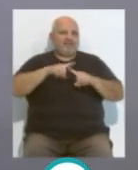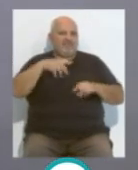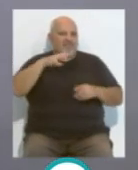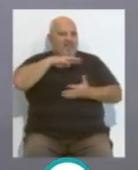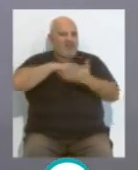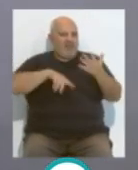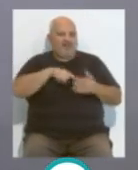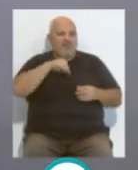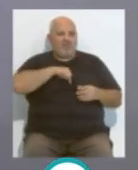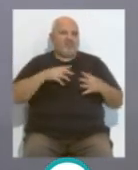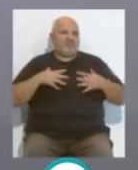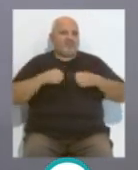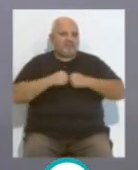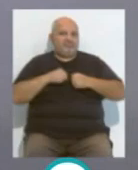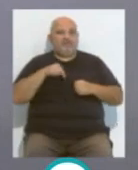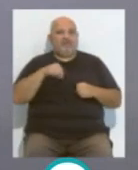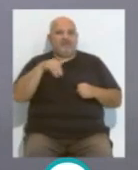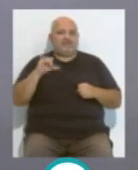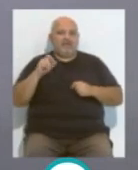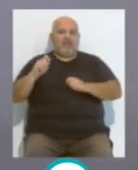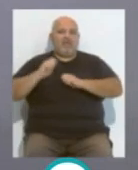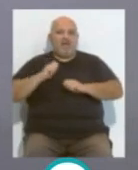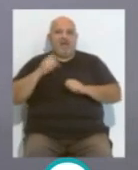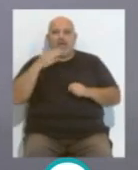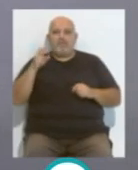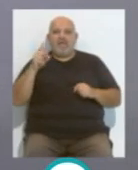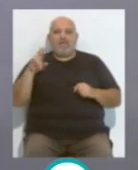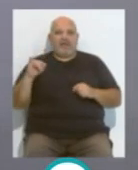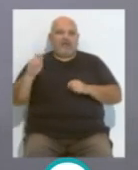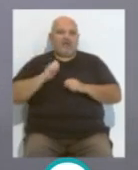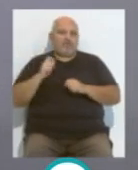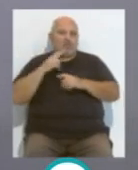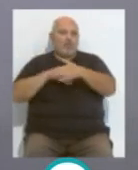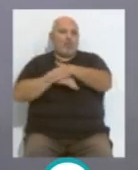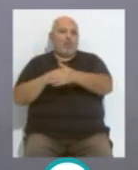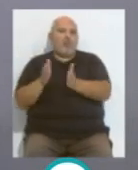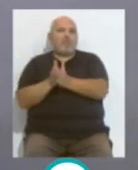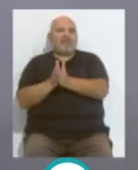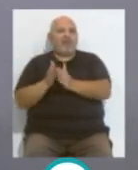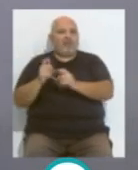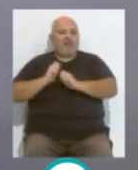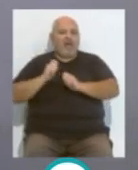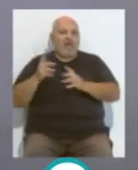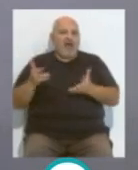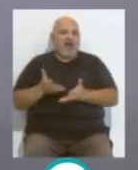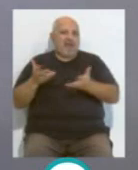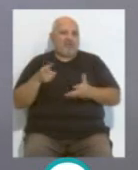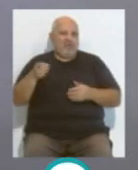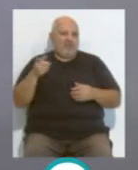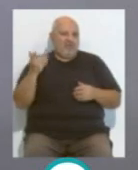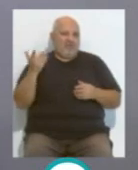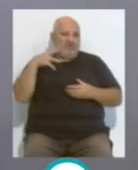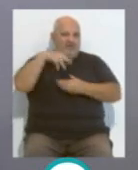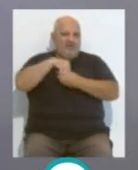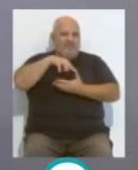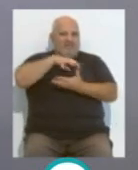sin embargo encontró la felicidad de Messi gracias a Pedri porque tuvo un socio tuvo un compañero tuvo otro jugador en